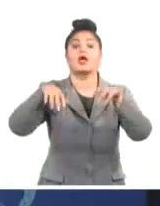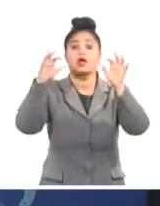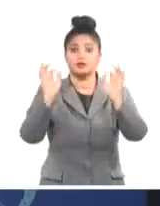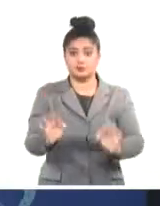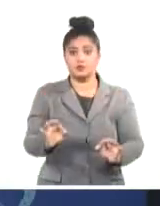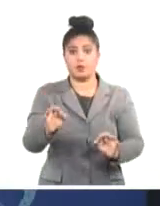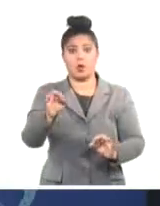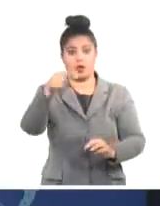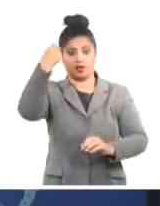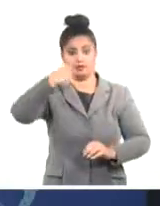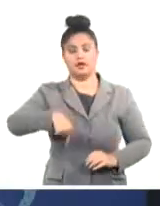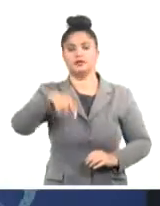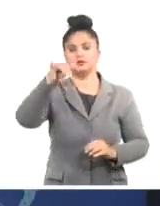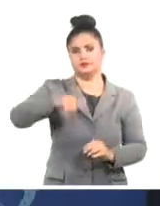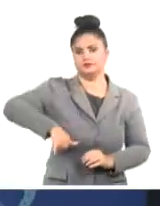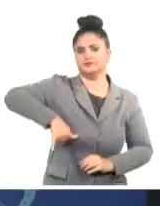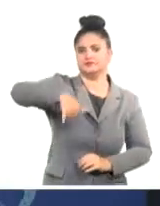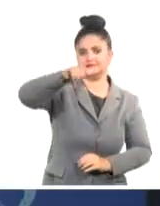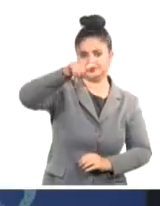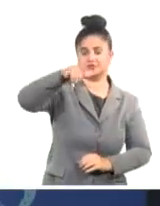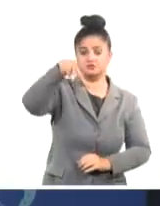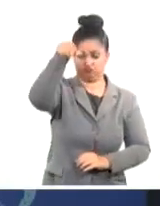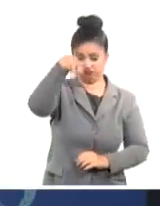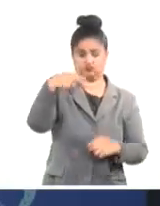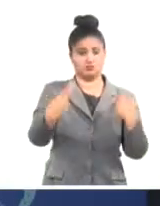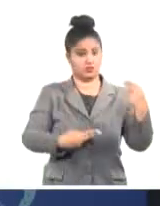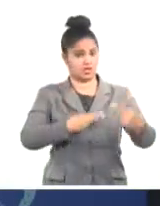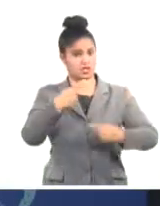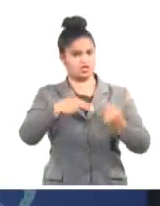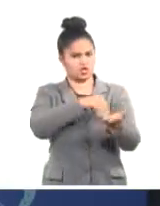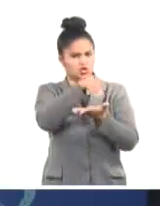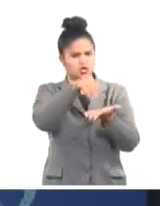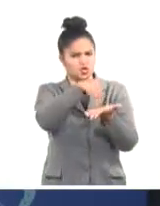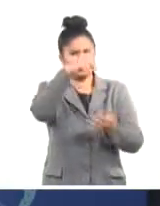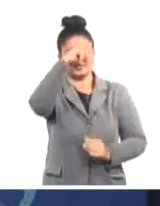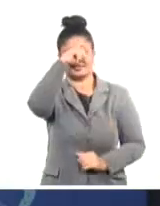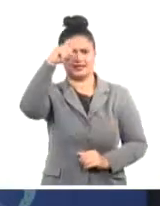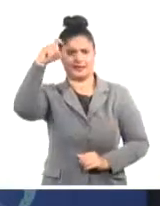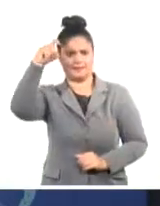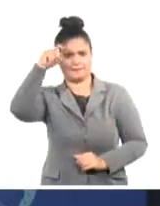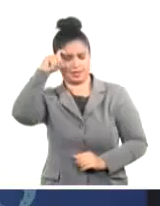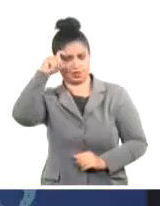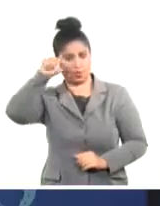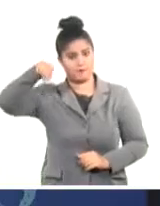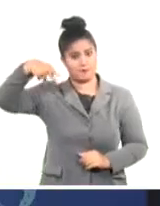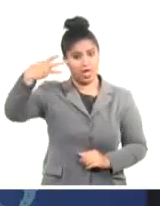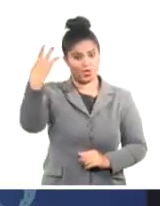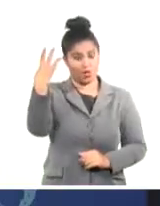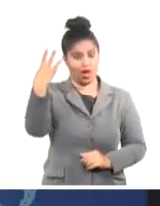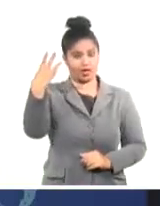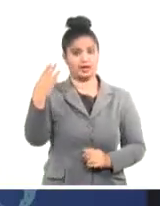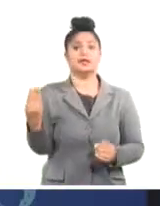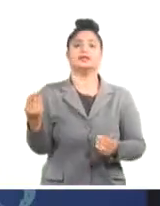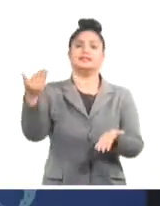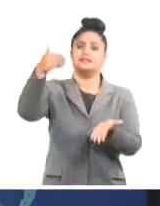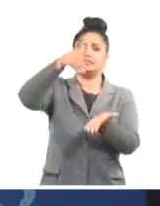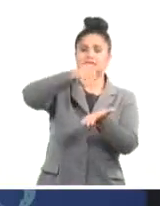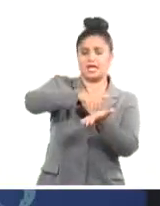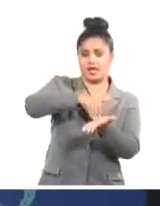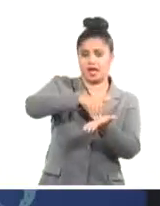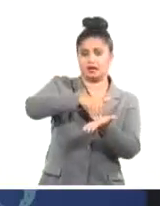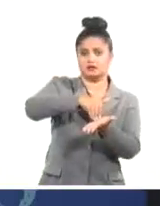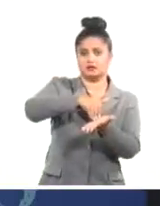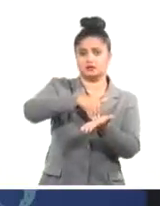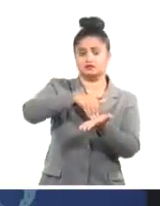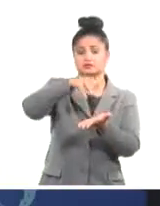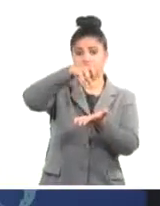despegó de la unidad económica de base de ENSA en Santi Espíritus a las 07 horas, con destino a la pista El Cedro,